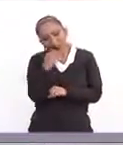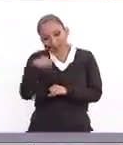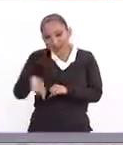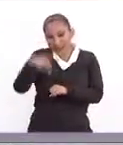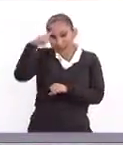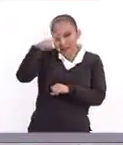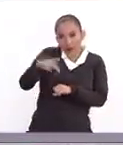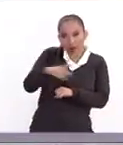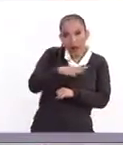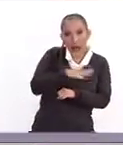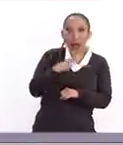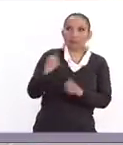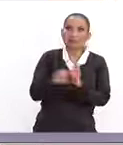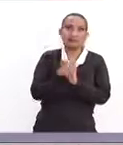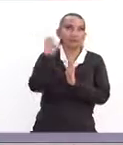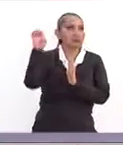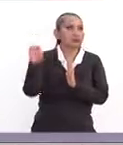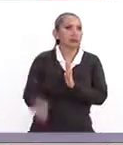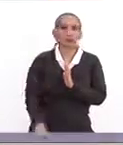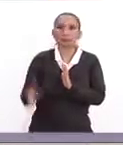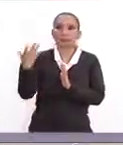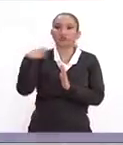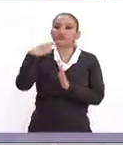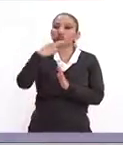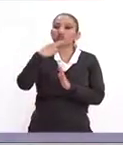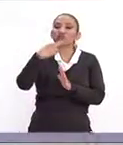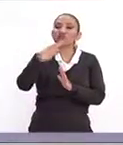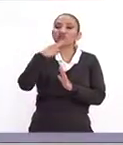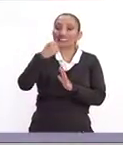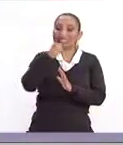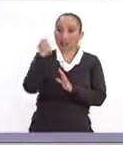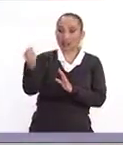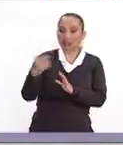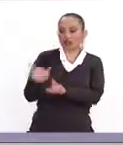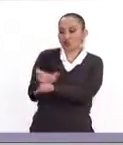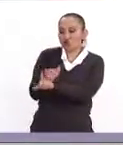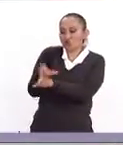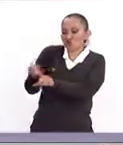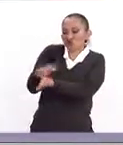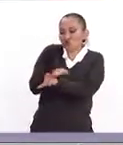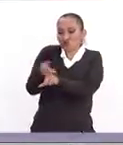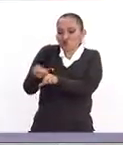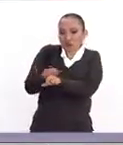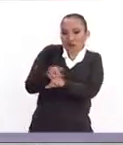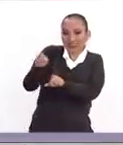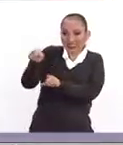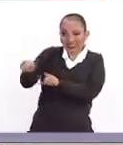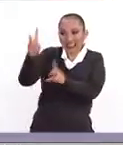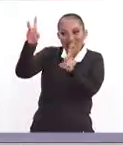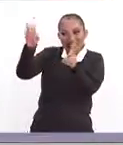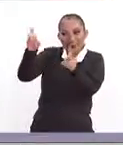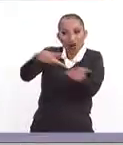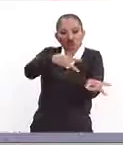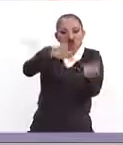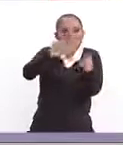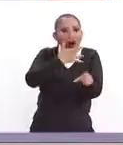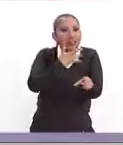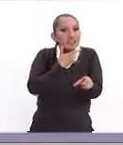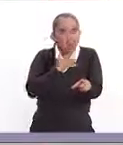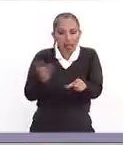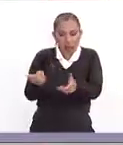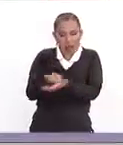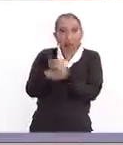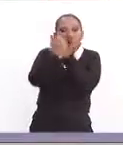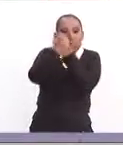México, por ejemplo, la utilización de niños, en este caso, en el asunto del robo de combustible,